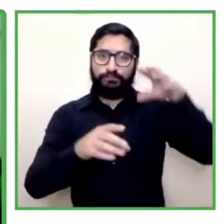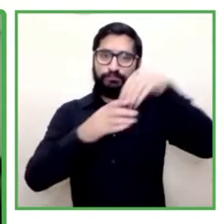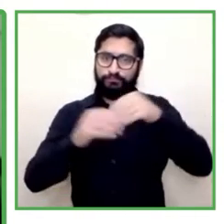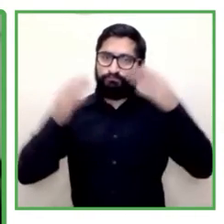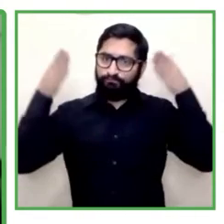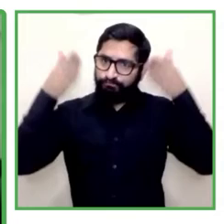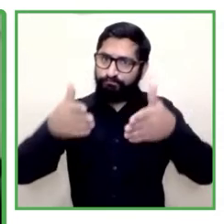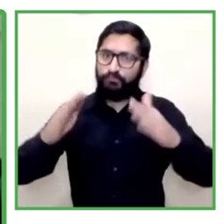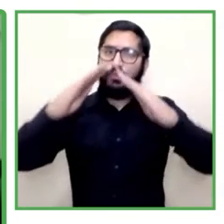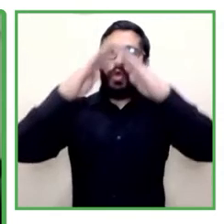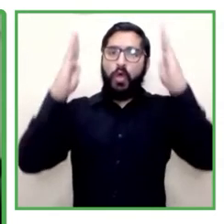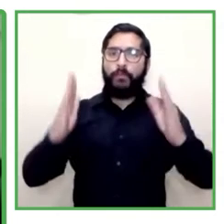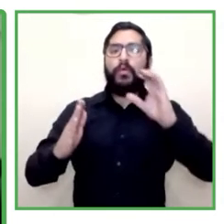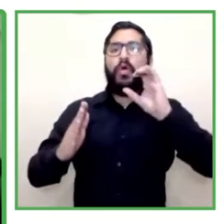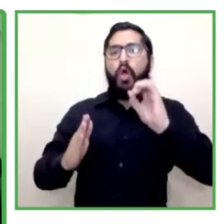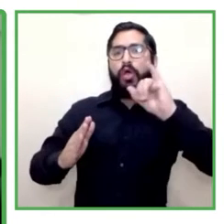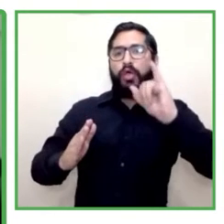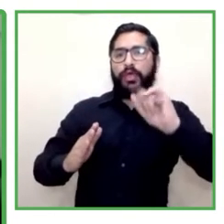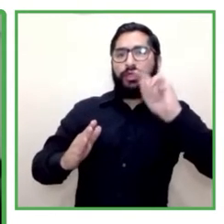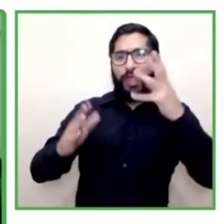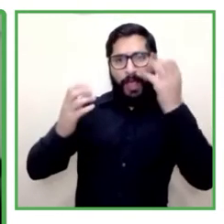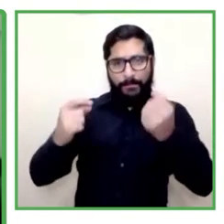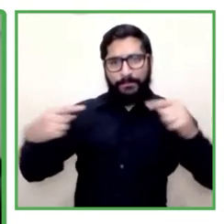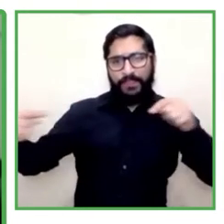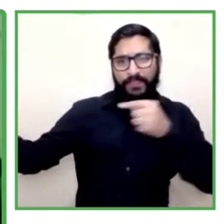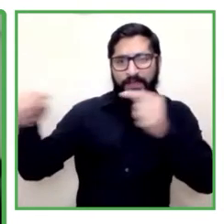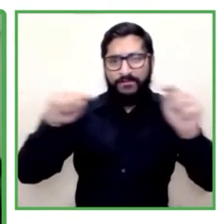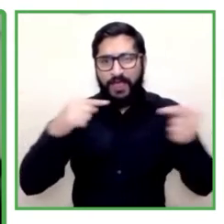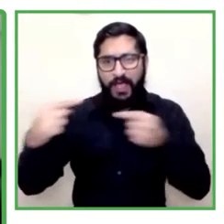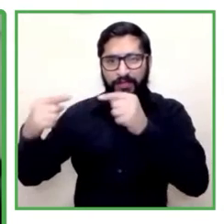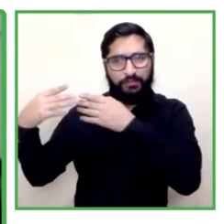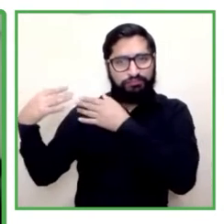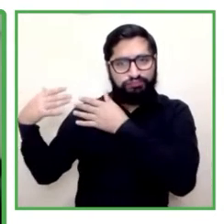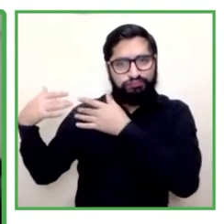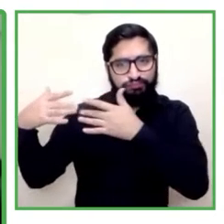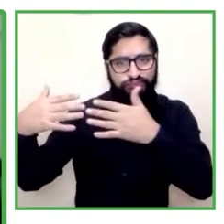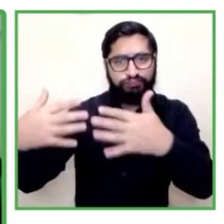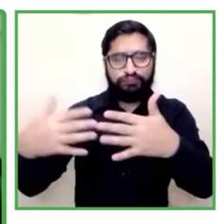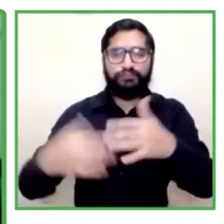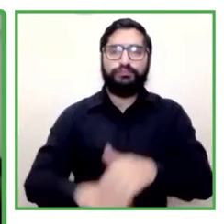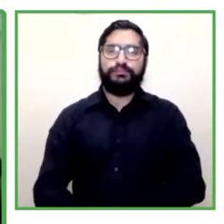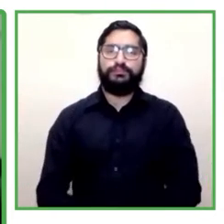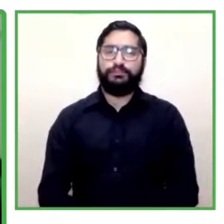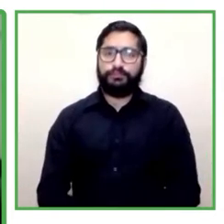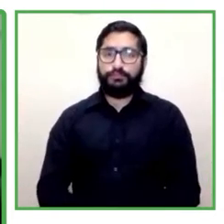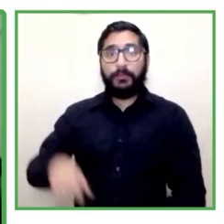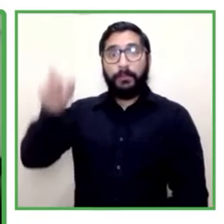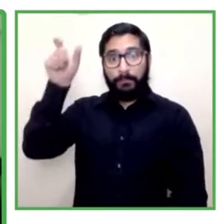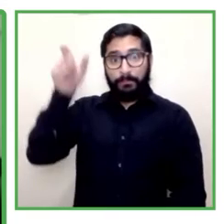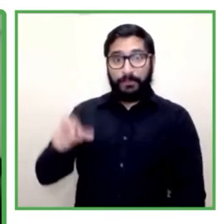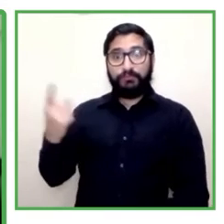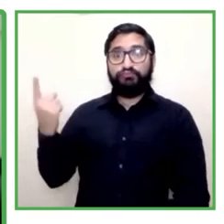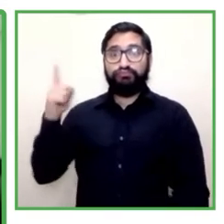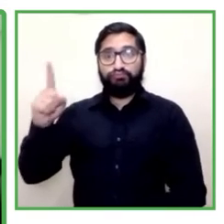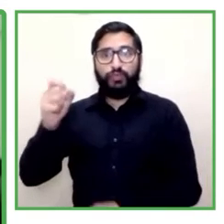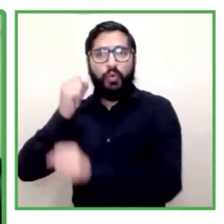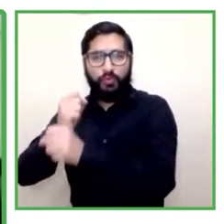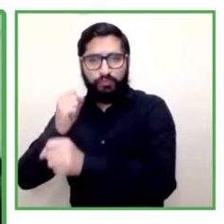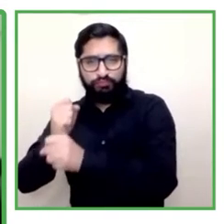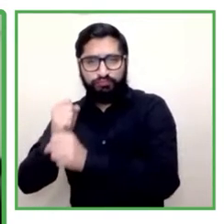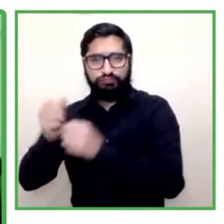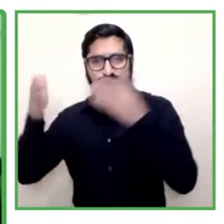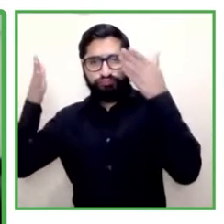donde trabajadores, empleadores, gobiernos, organizaciones de la sociedad civil, desarrollan procesos